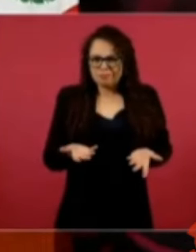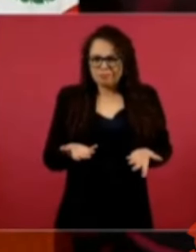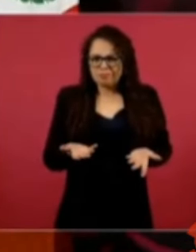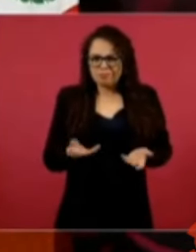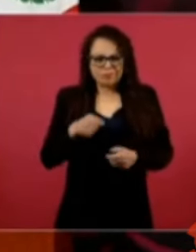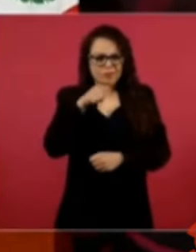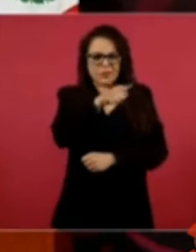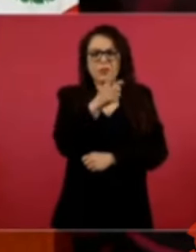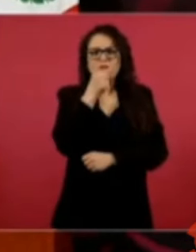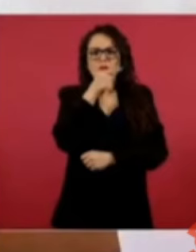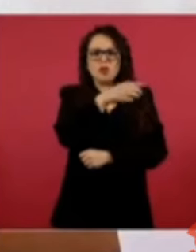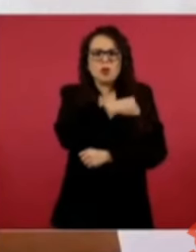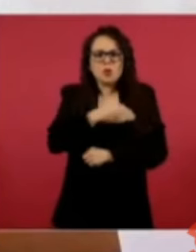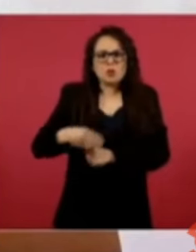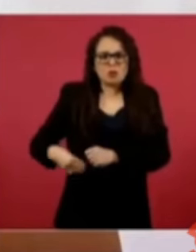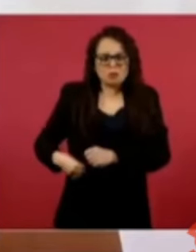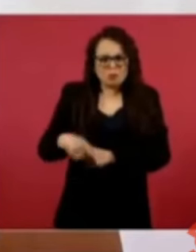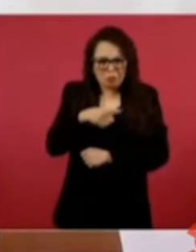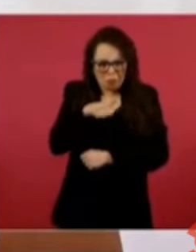municipales?